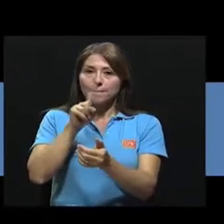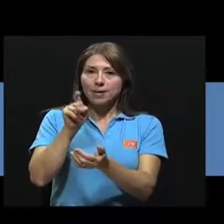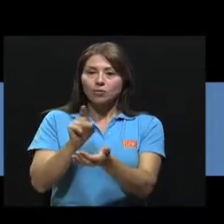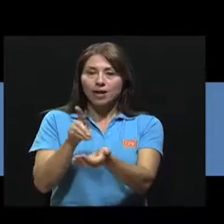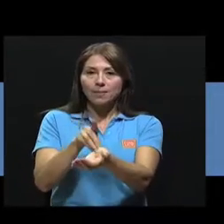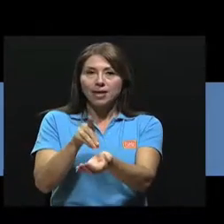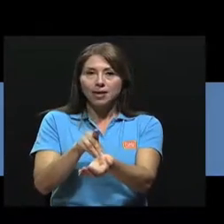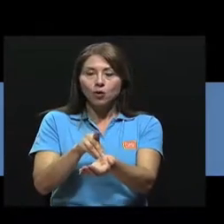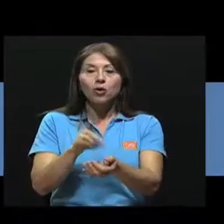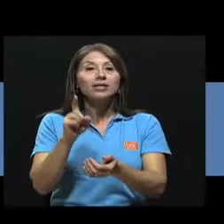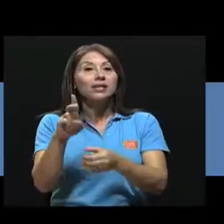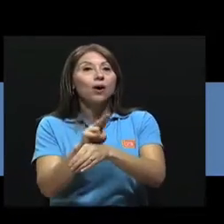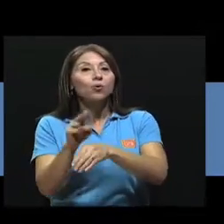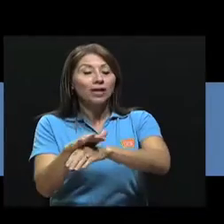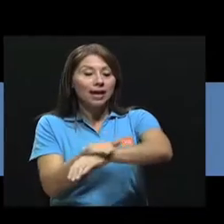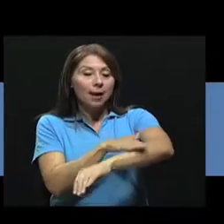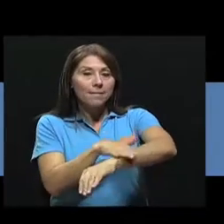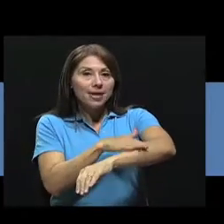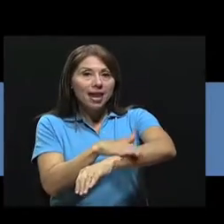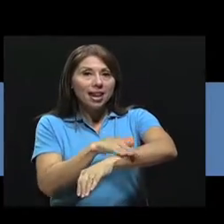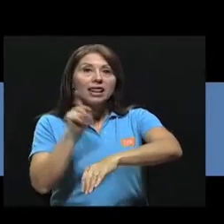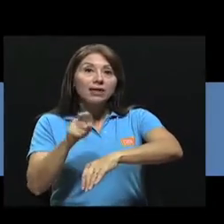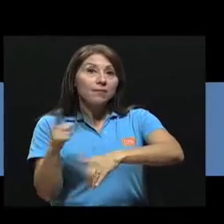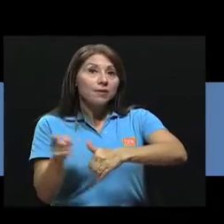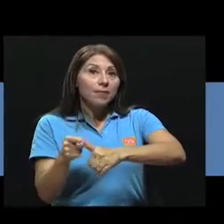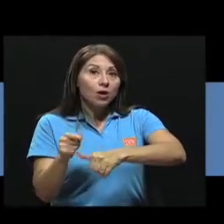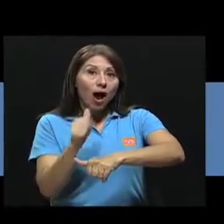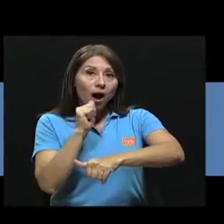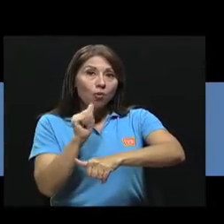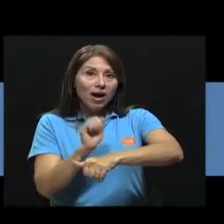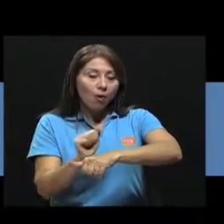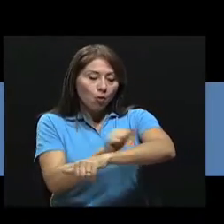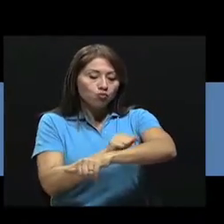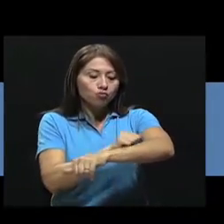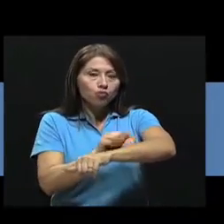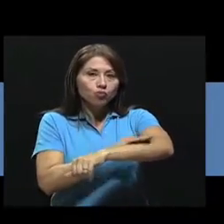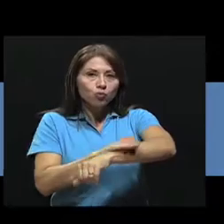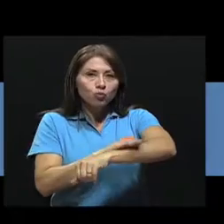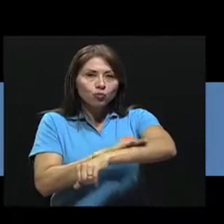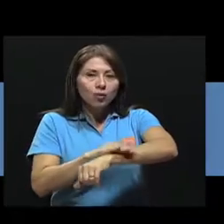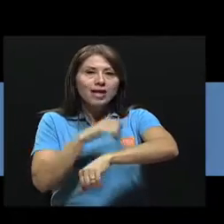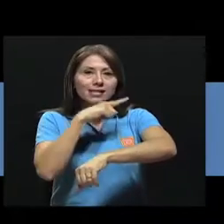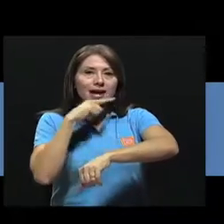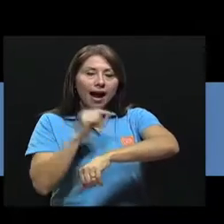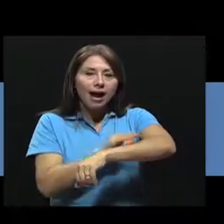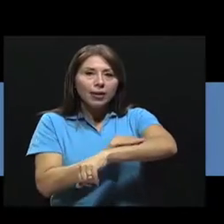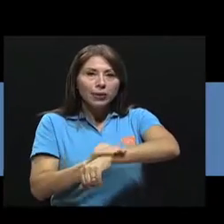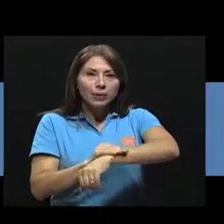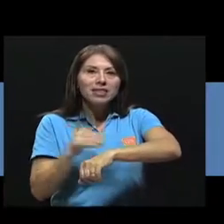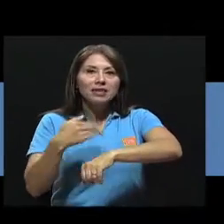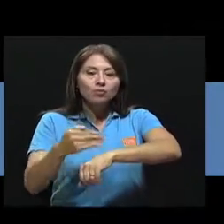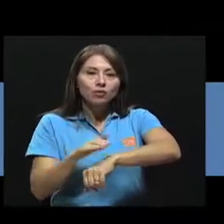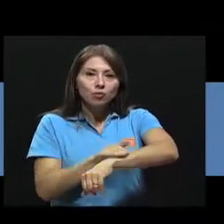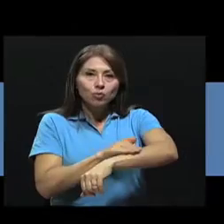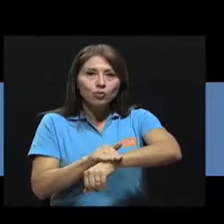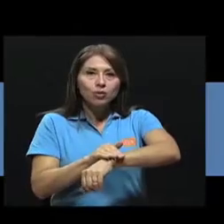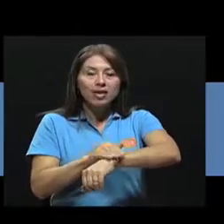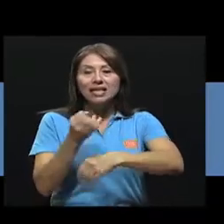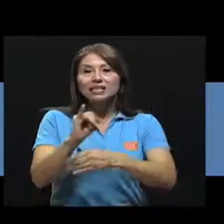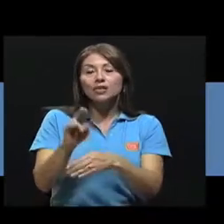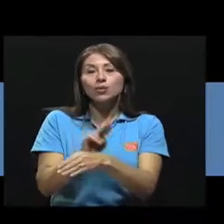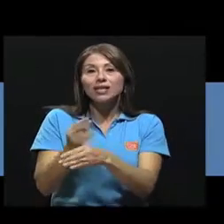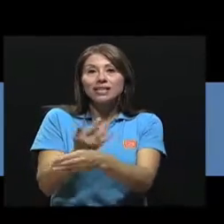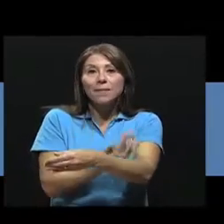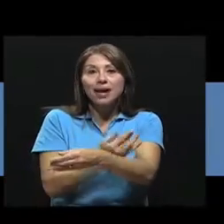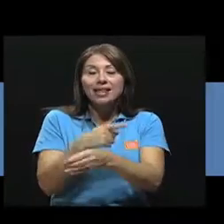limpie con agua hervida y jabón el área afectada y seque antes de aplicar el remedio. Cuando utilice plantas secas, recuerde que